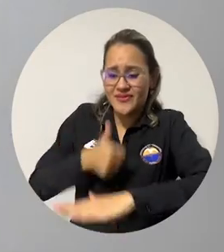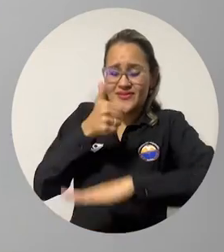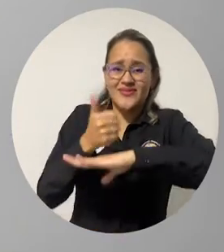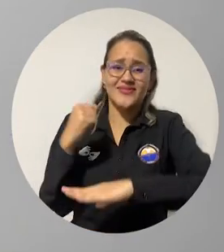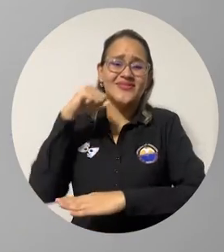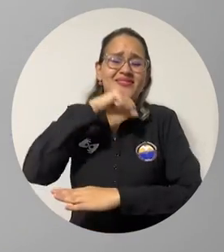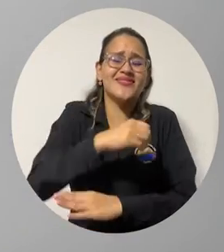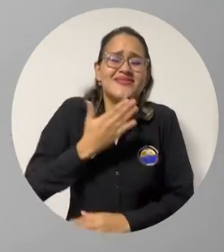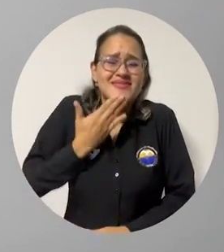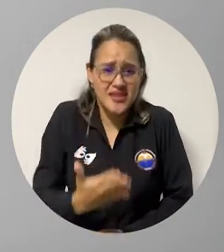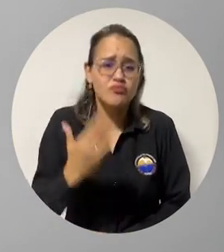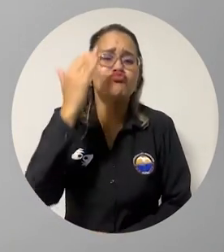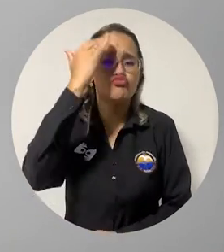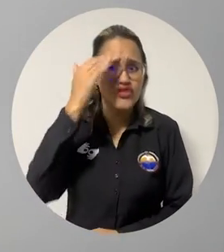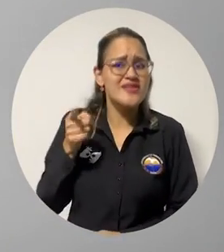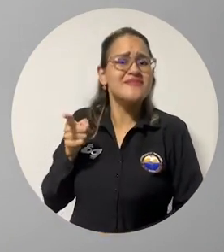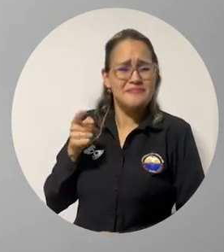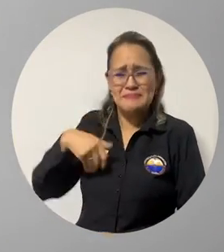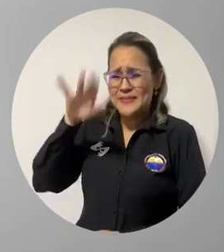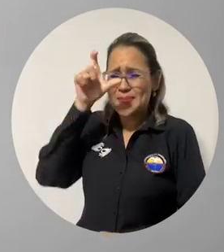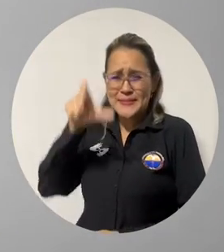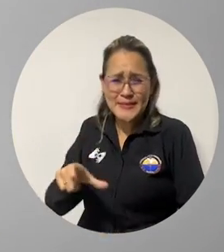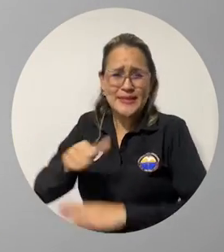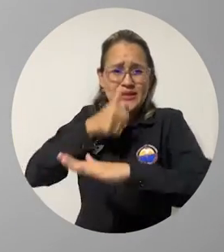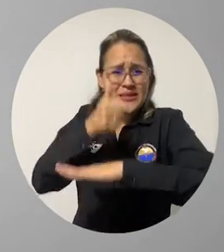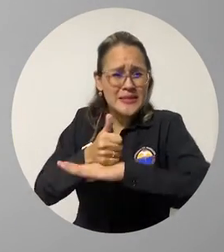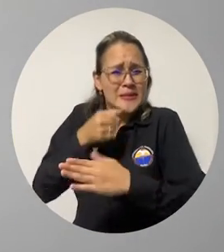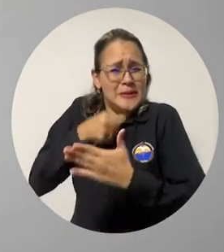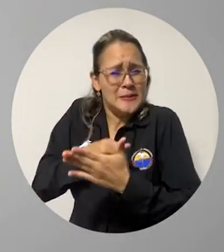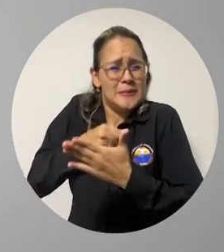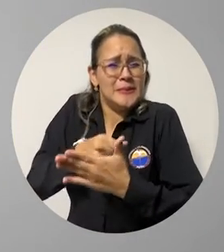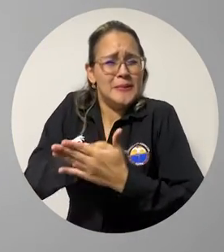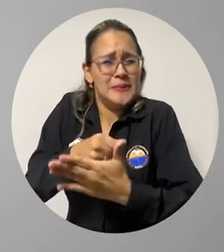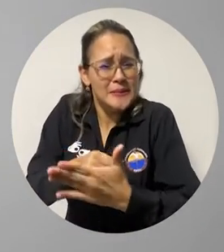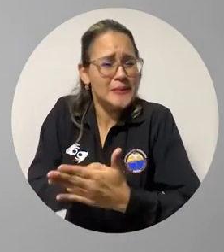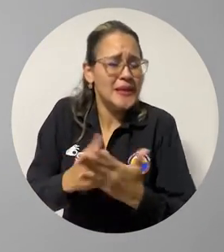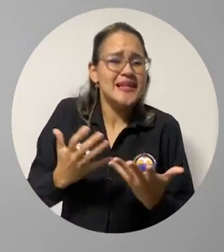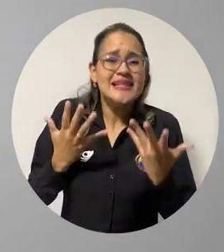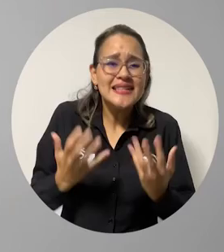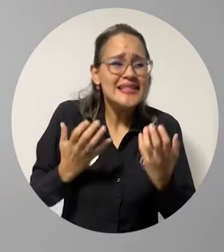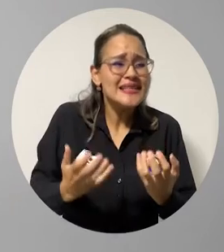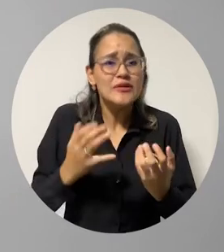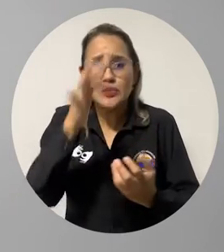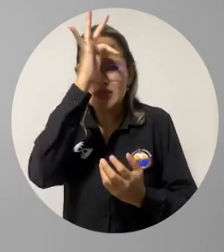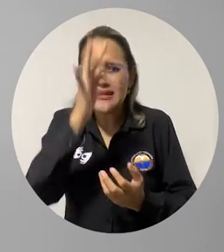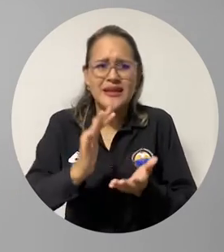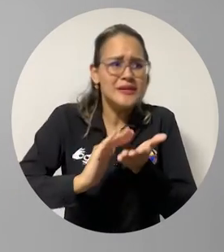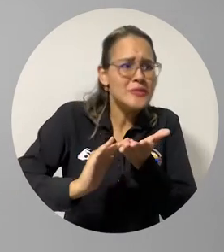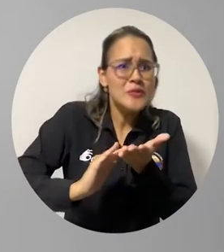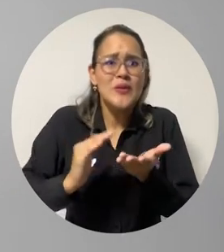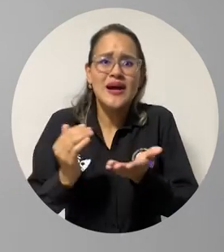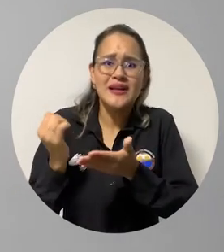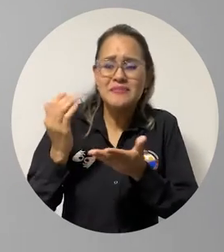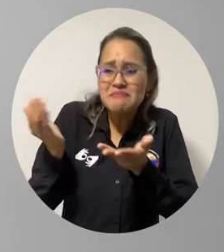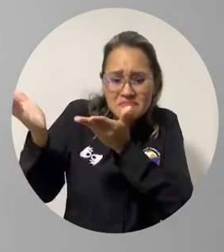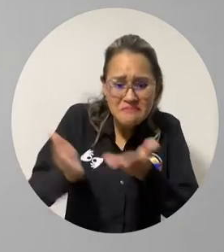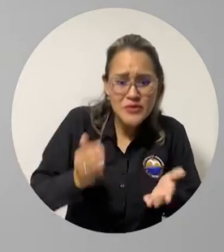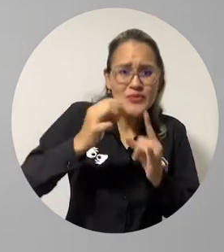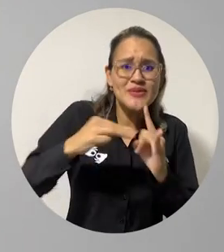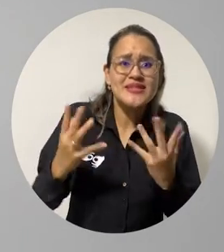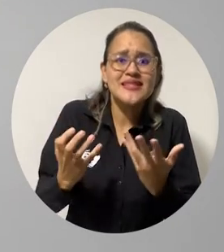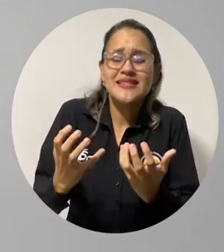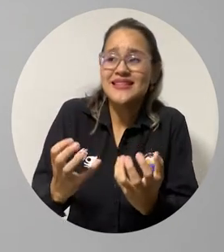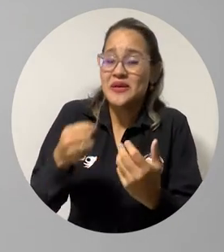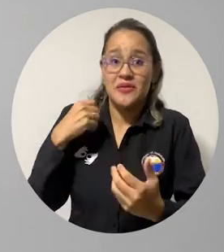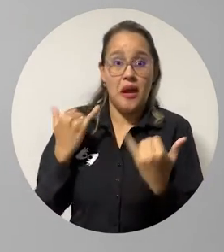trabajo. Yo sé que él ha venido desde hace muchos años tratando que en el hospital se le diera un espacio a la universidad y realmente el hecho que se vea